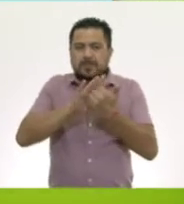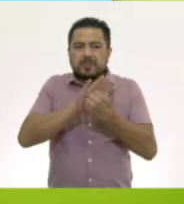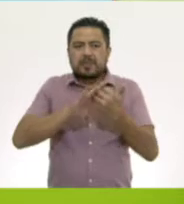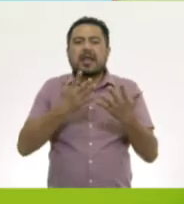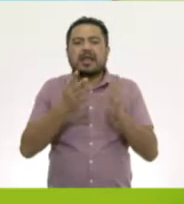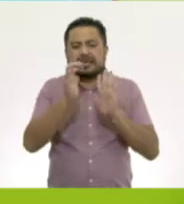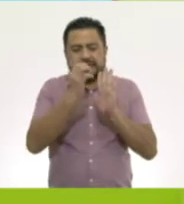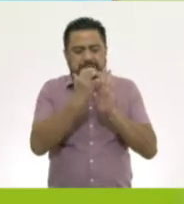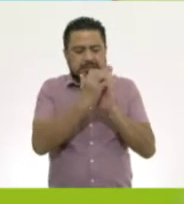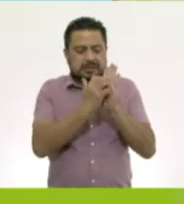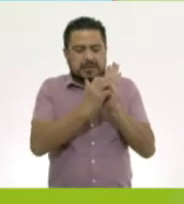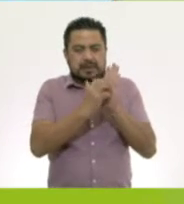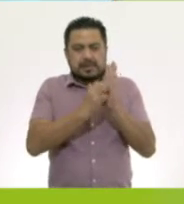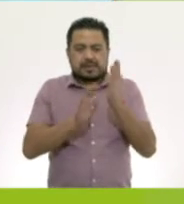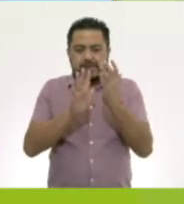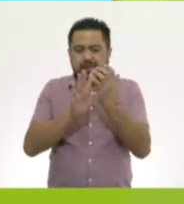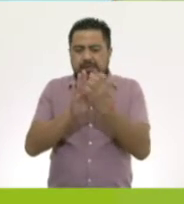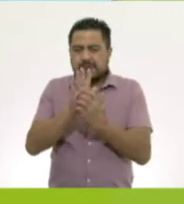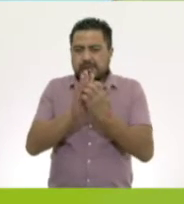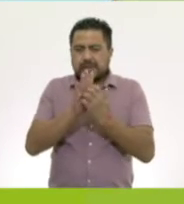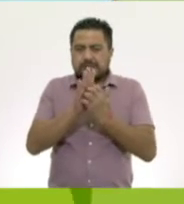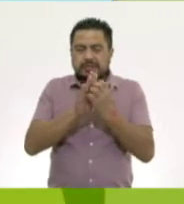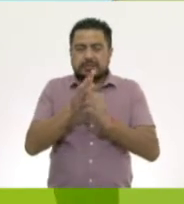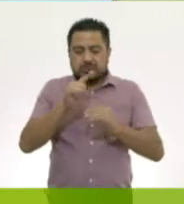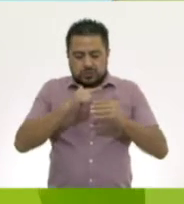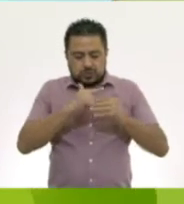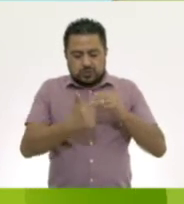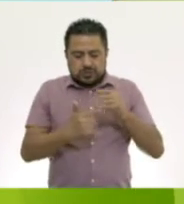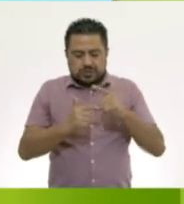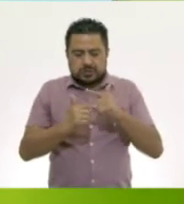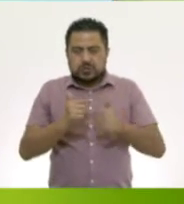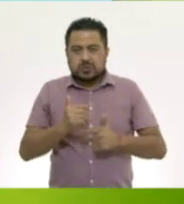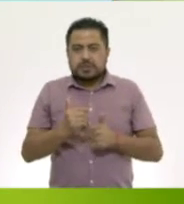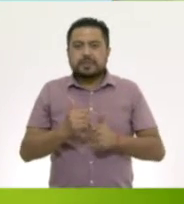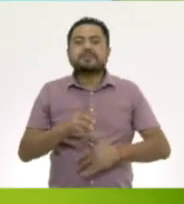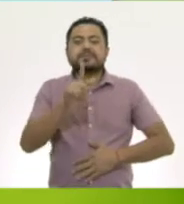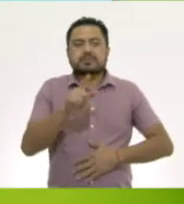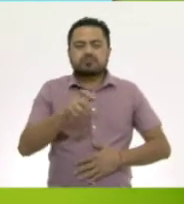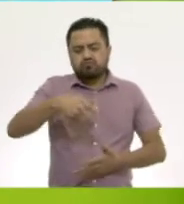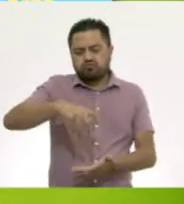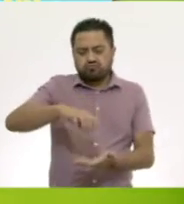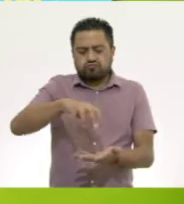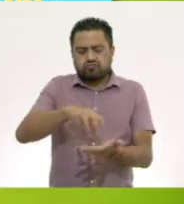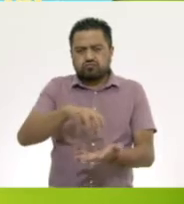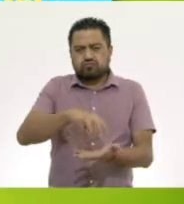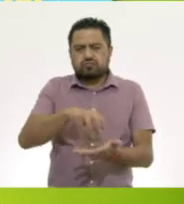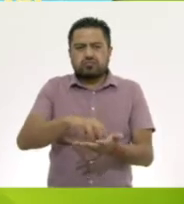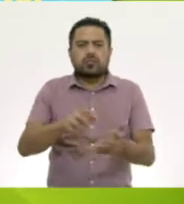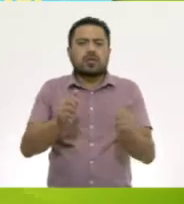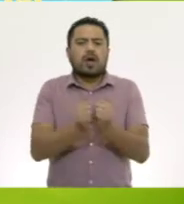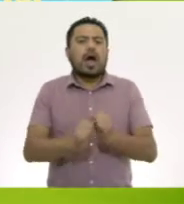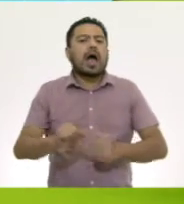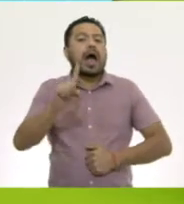como que rasguñas la palma de tus manos para lavar tus uñas. Enjuaga tus manos con agua.